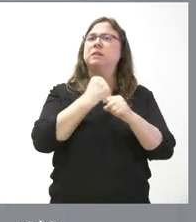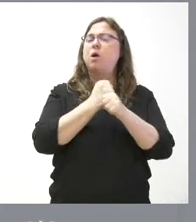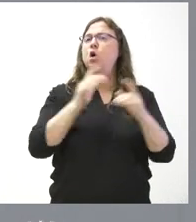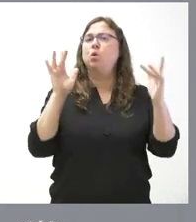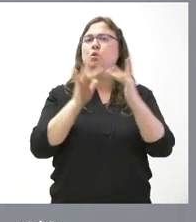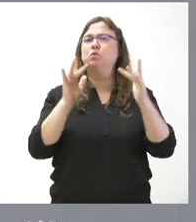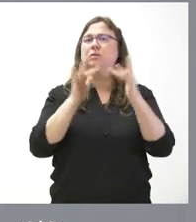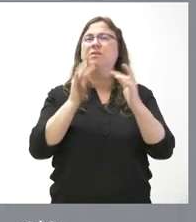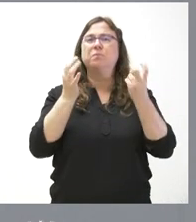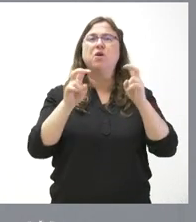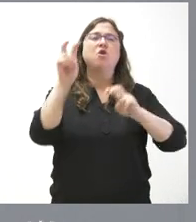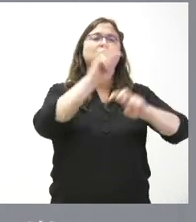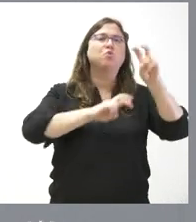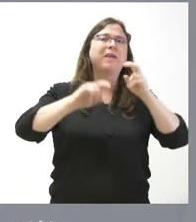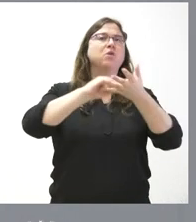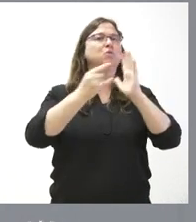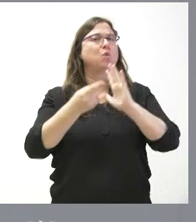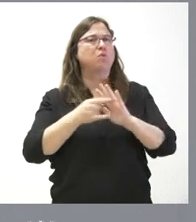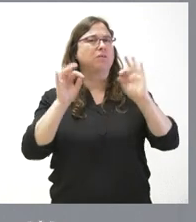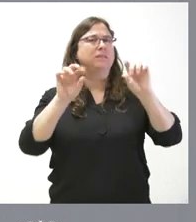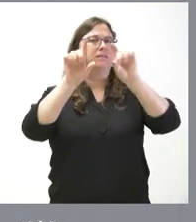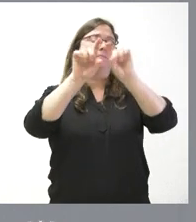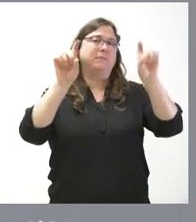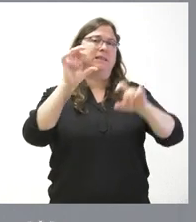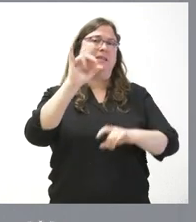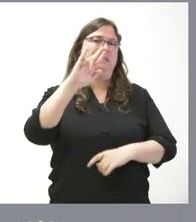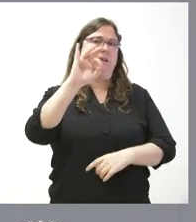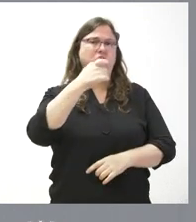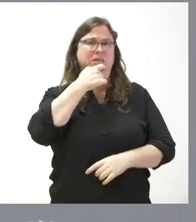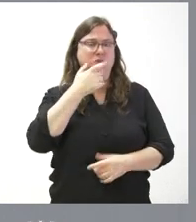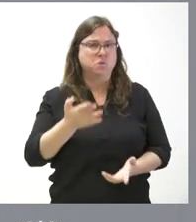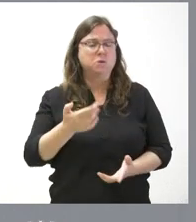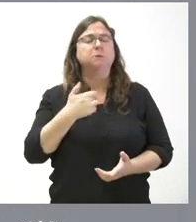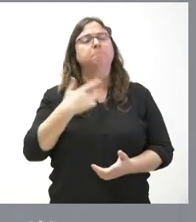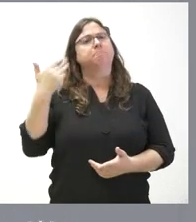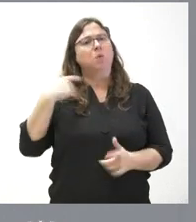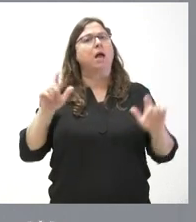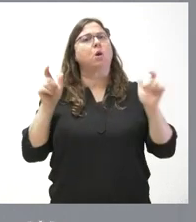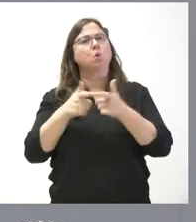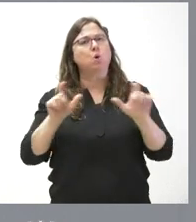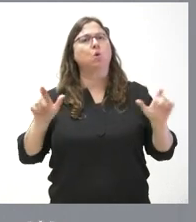con la búsqueda de soluciones. Entonces, nos consta, porque así hemos tenido alguna reunión, que hay